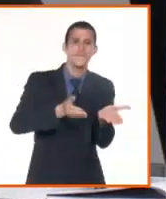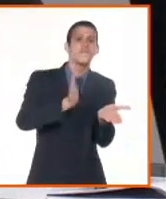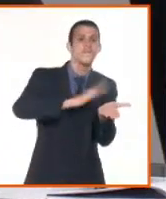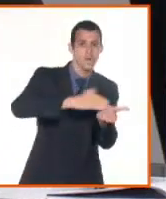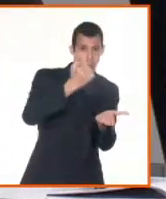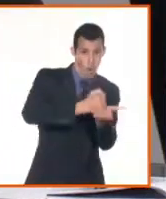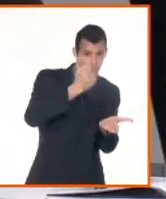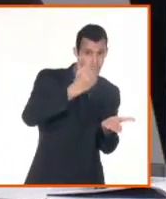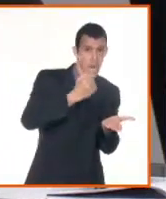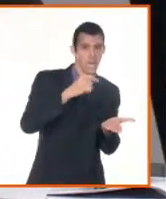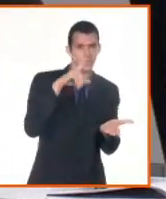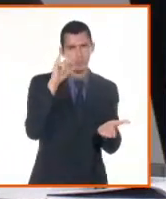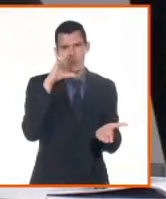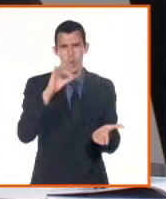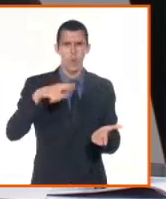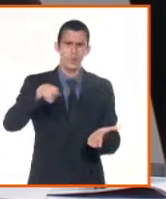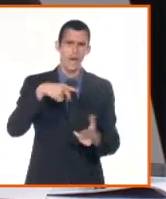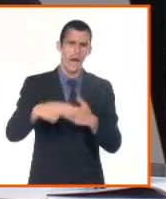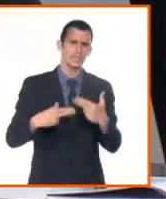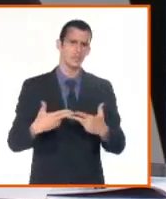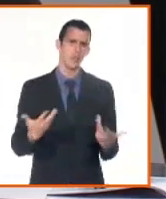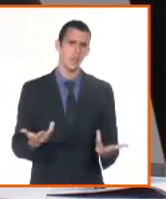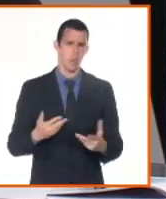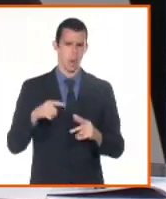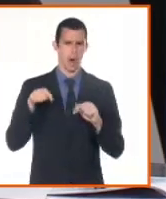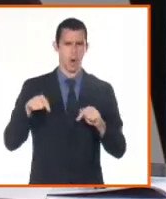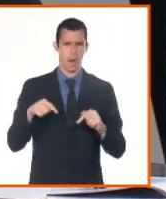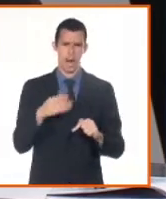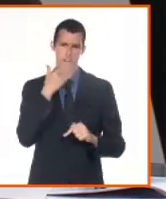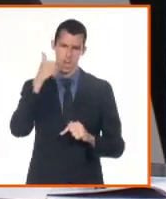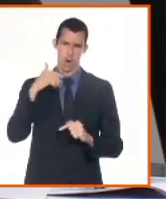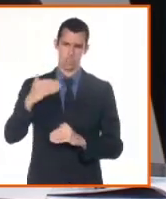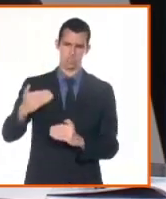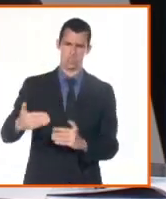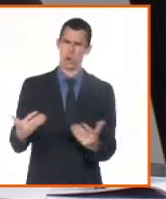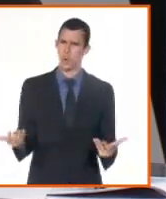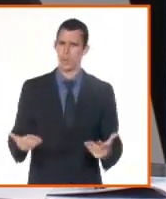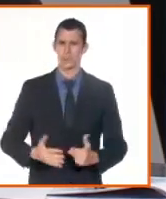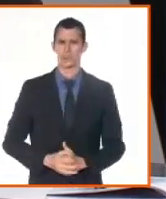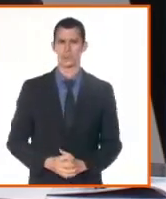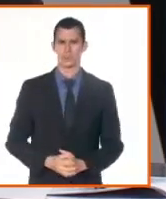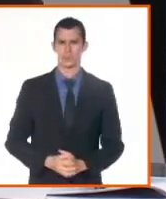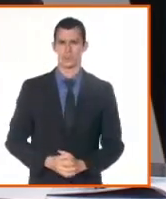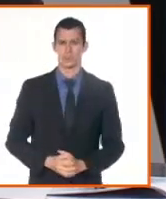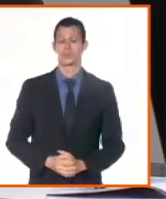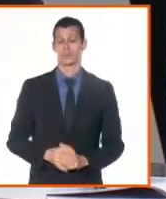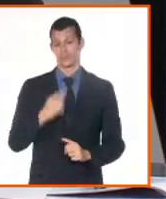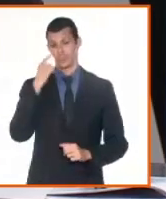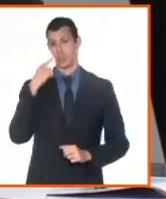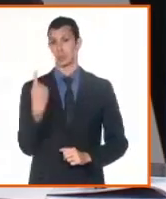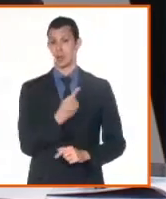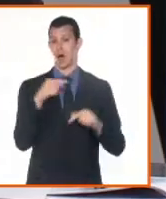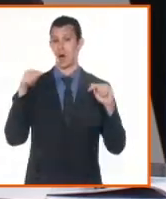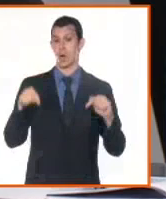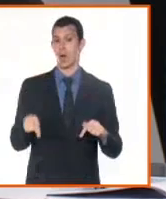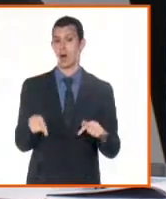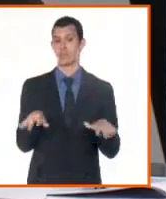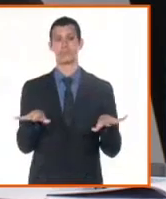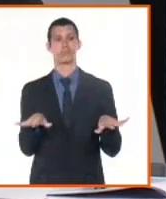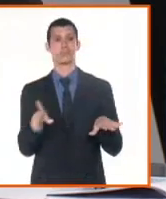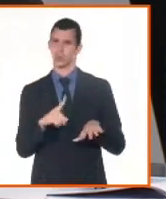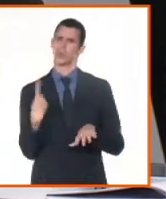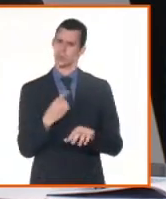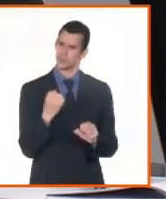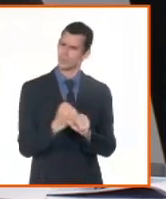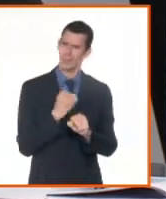registros punteros del Ministerio de Justicia en todo este proceso de transformación, dígase, no sólo de las normas